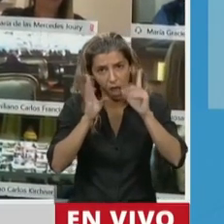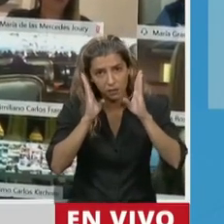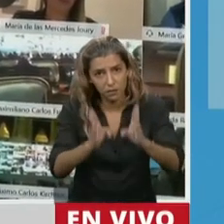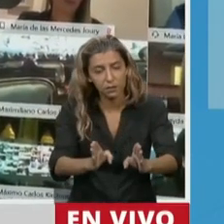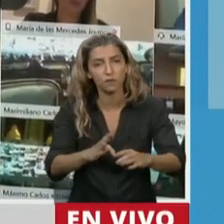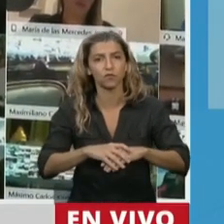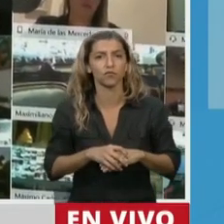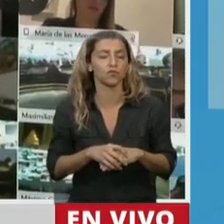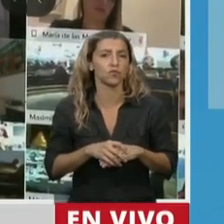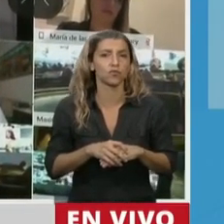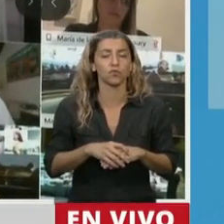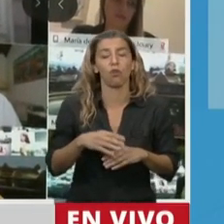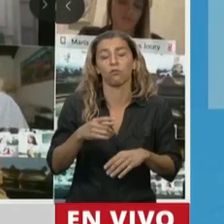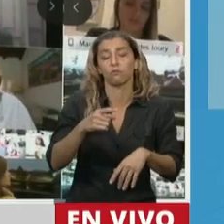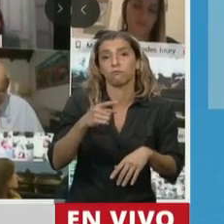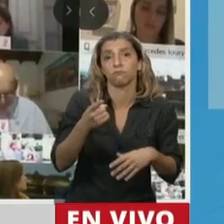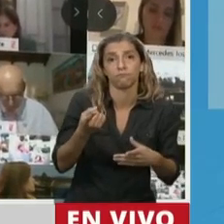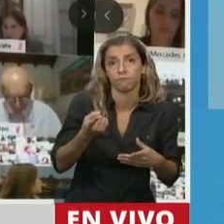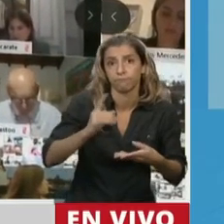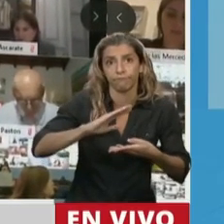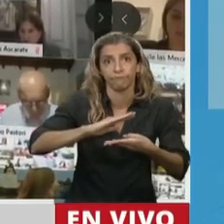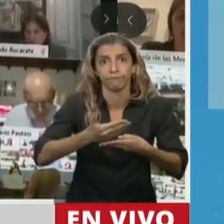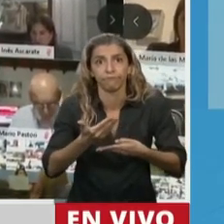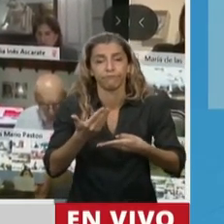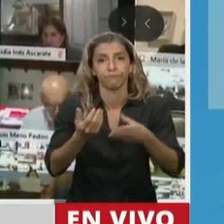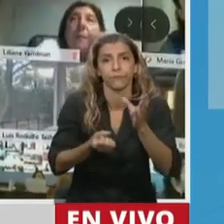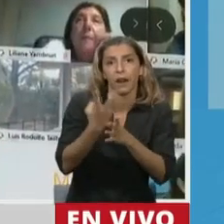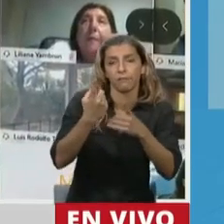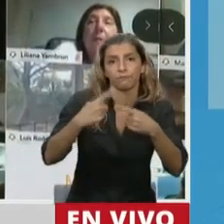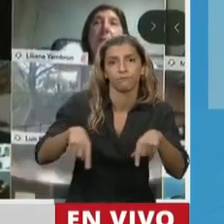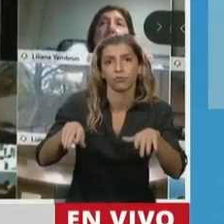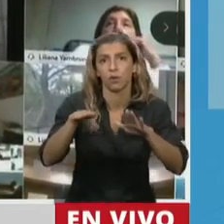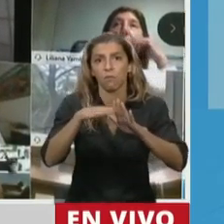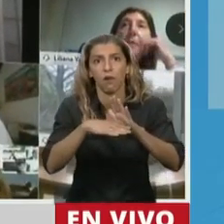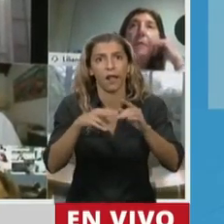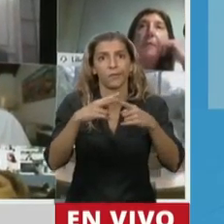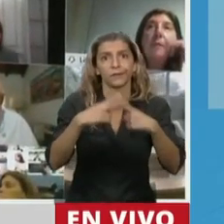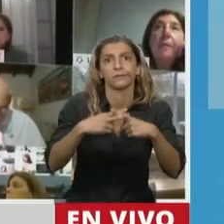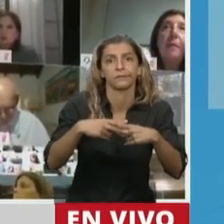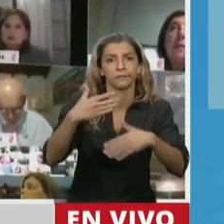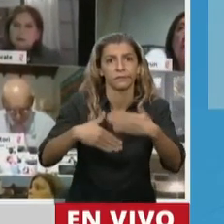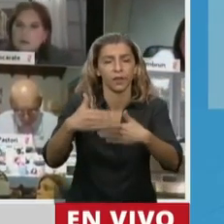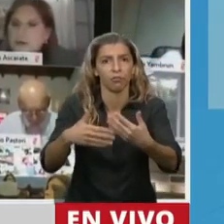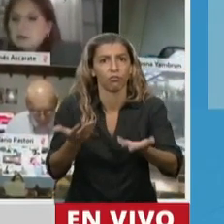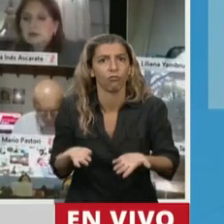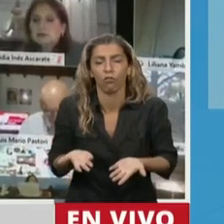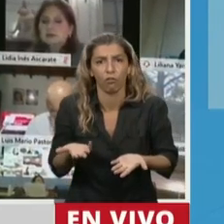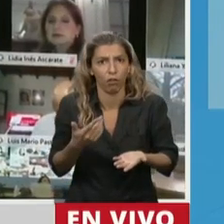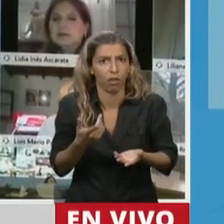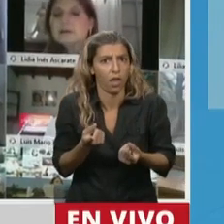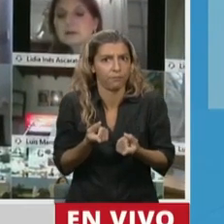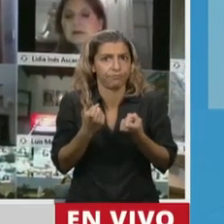capacitándose, compatibilizando obligaciones